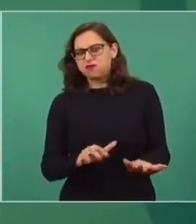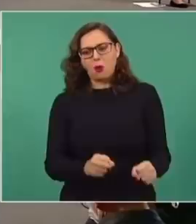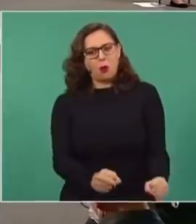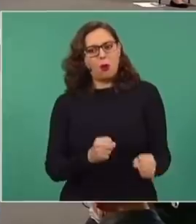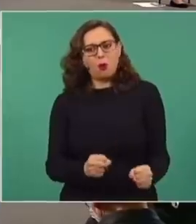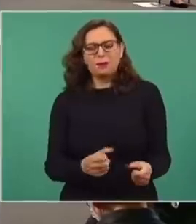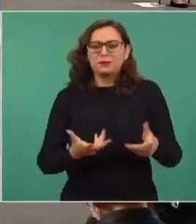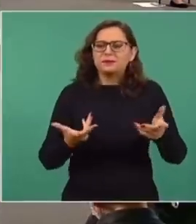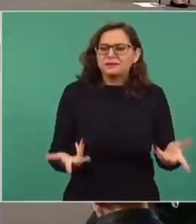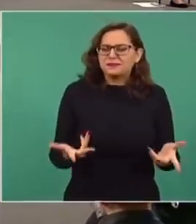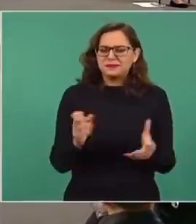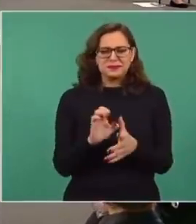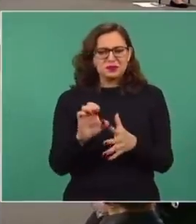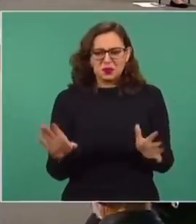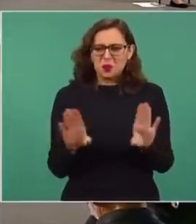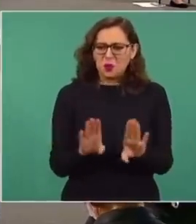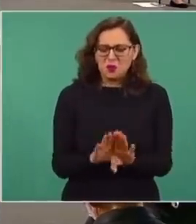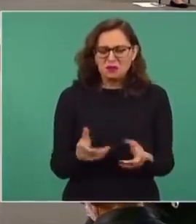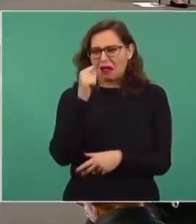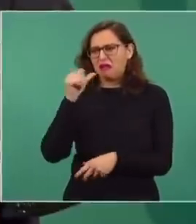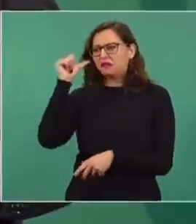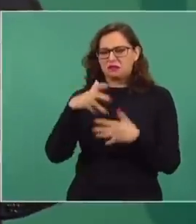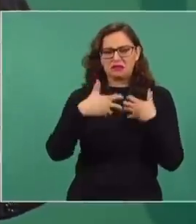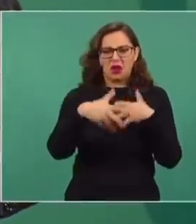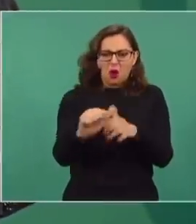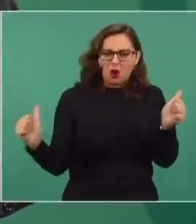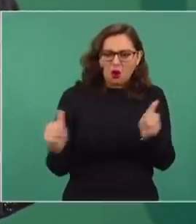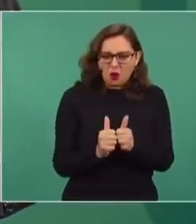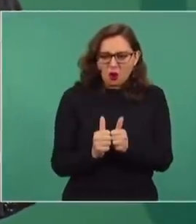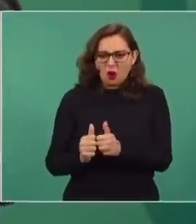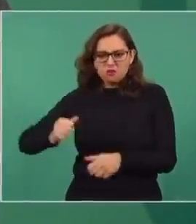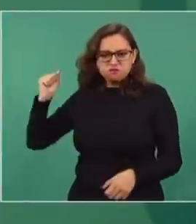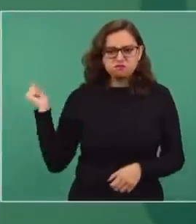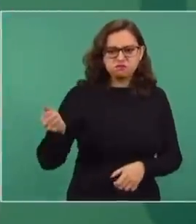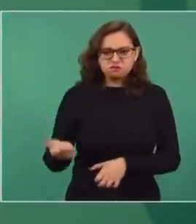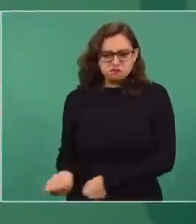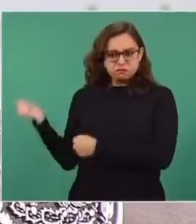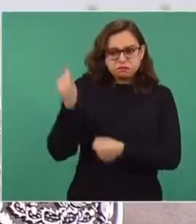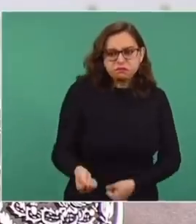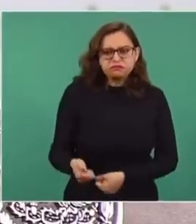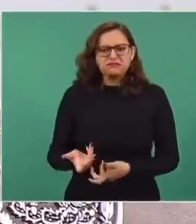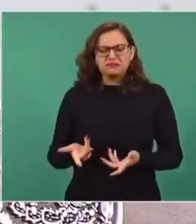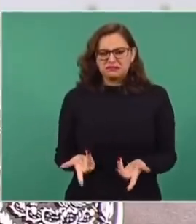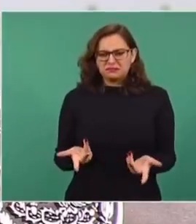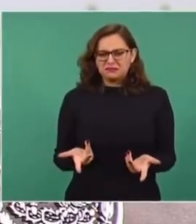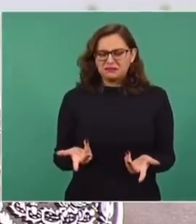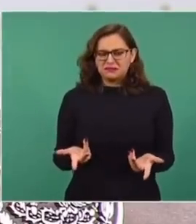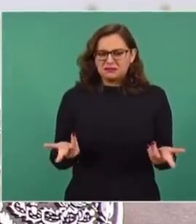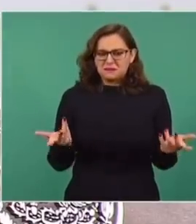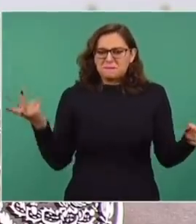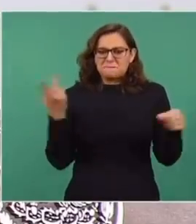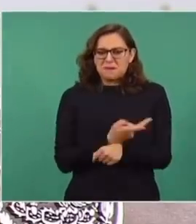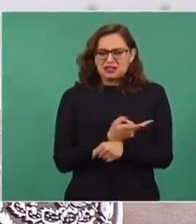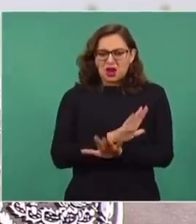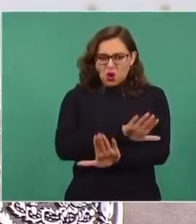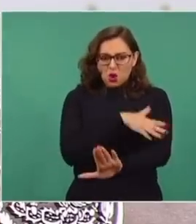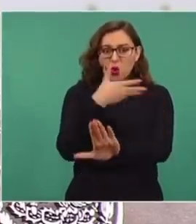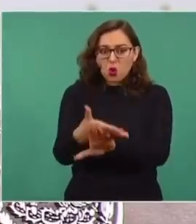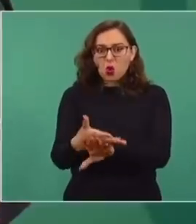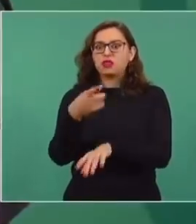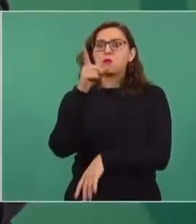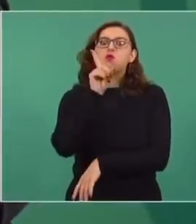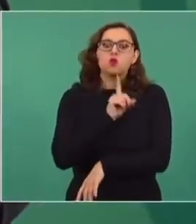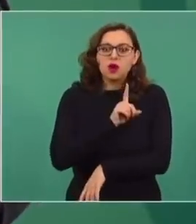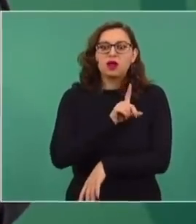Y que lleven marros y que luego golpeen a